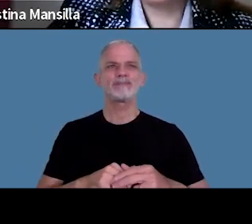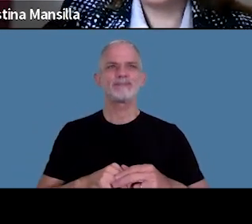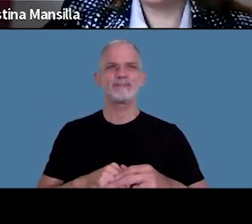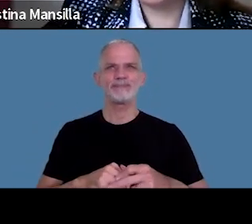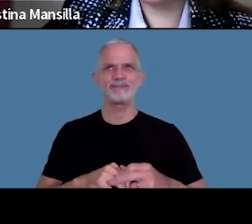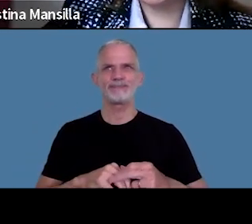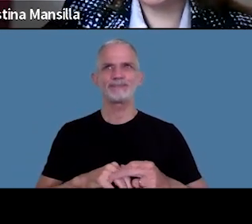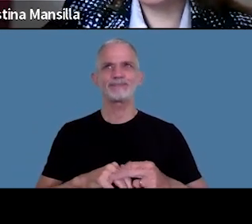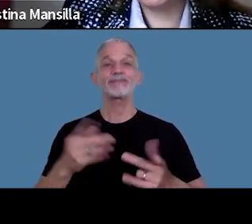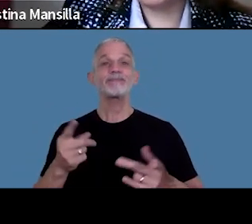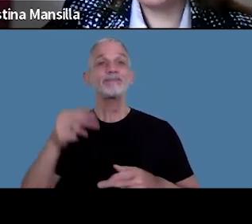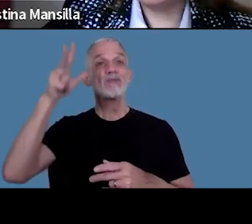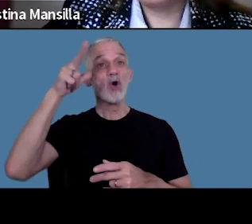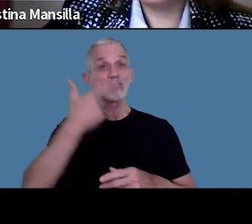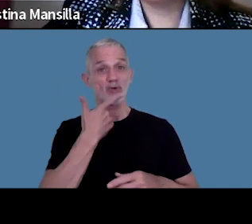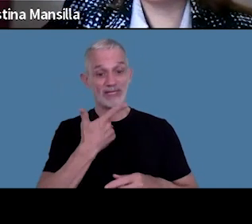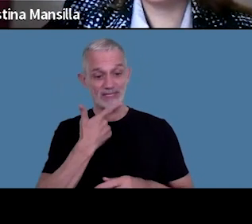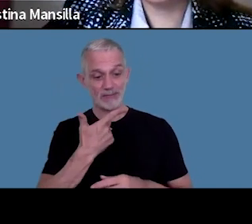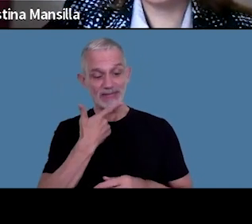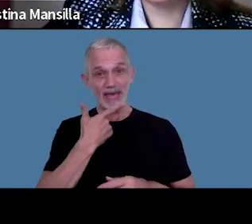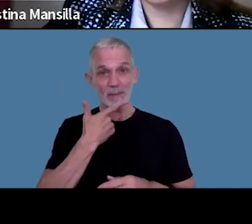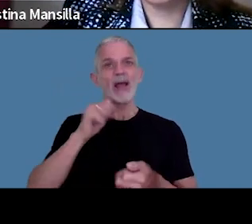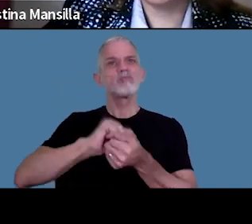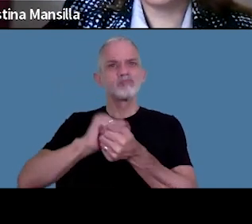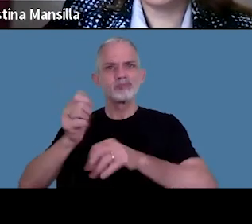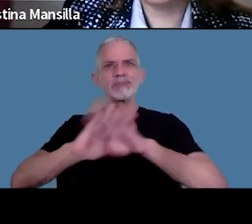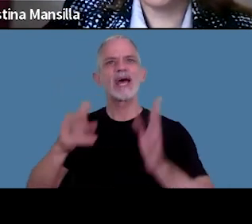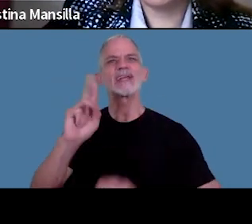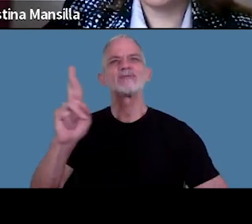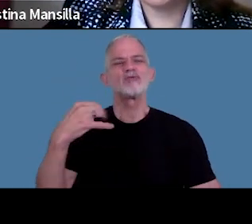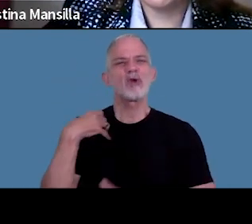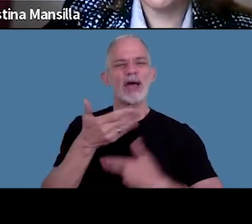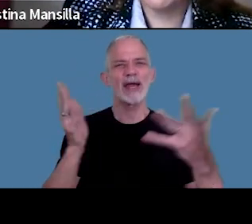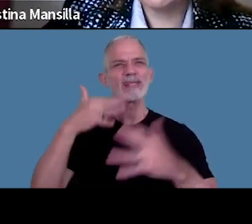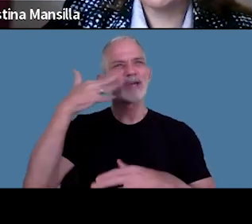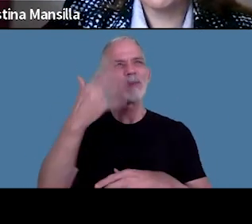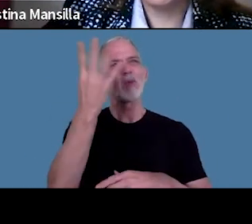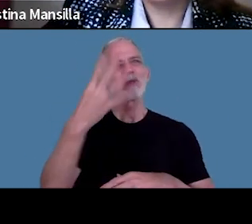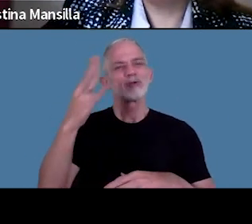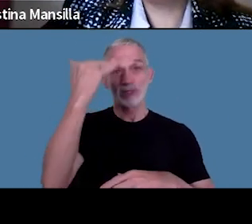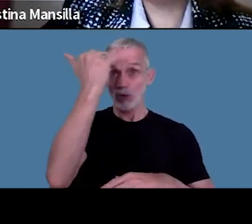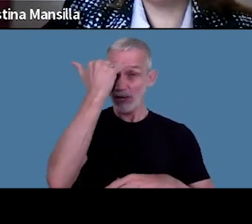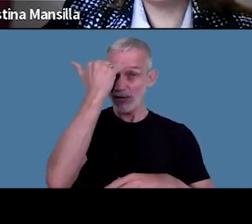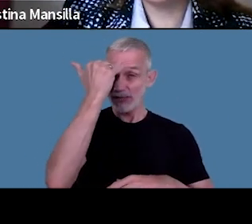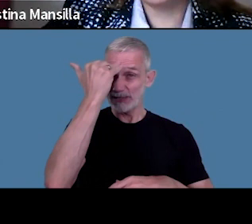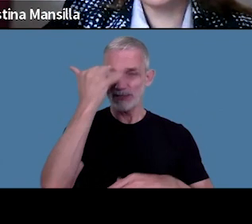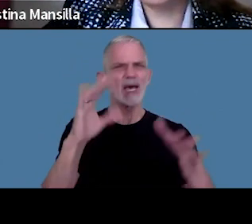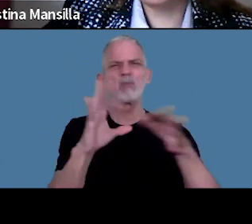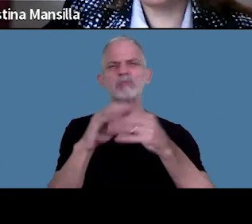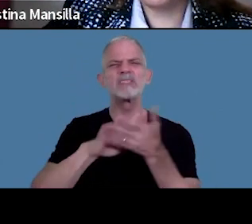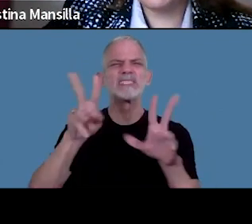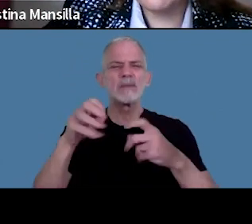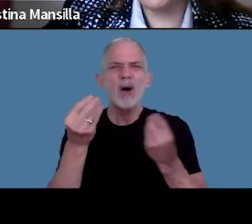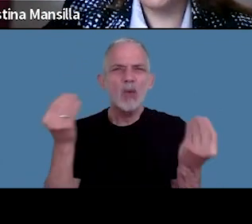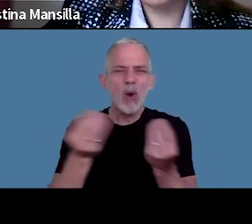el 8 de septiembre se publicó la resolución general 5.415 vinculada con el